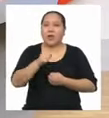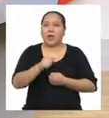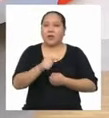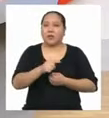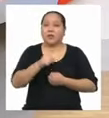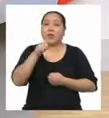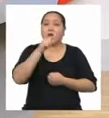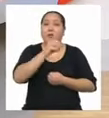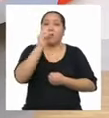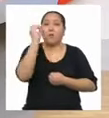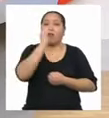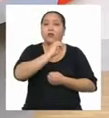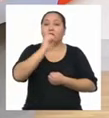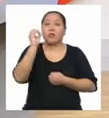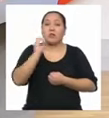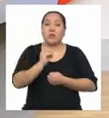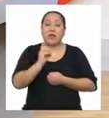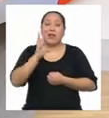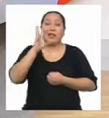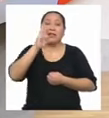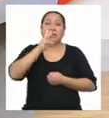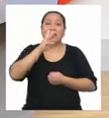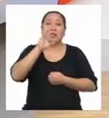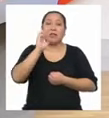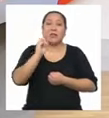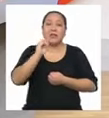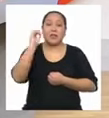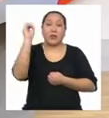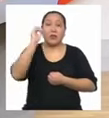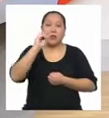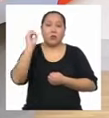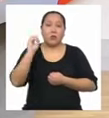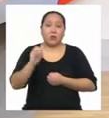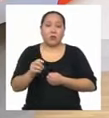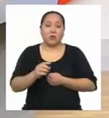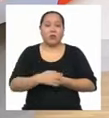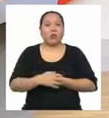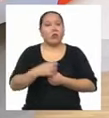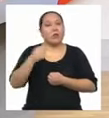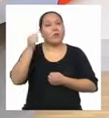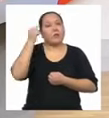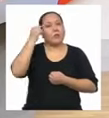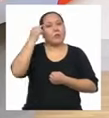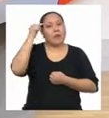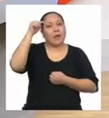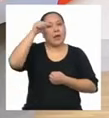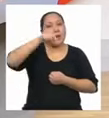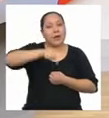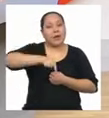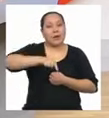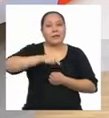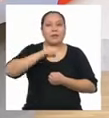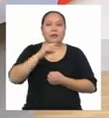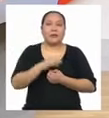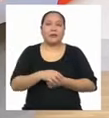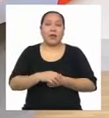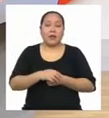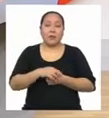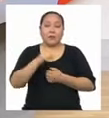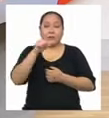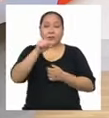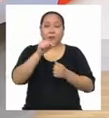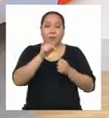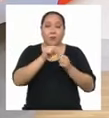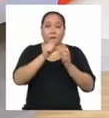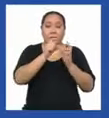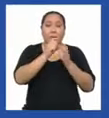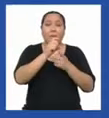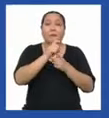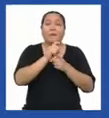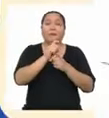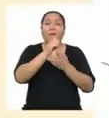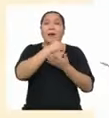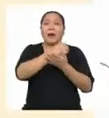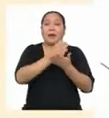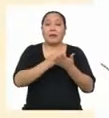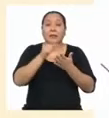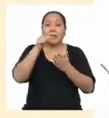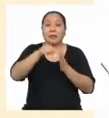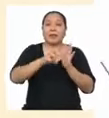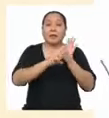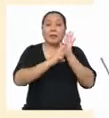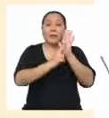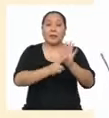porcentaje Es un 60% Así que esta categoría Es la que representa La moda